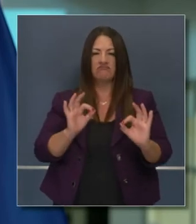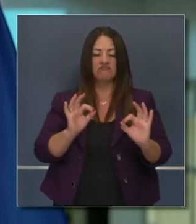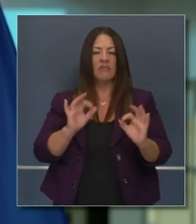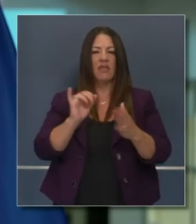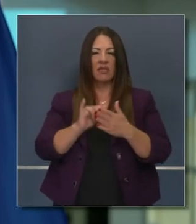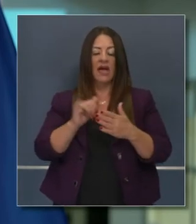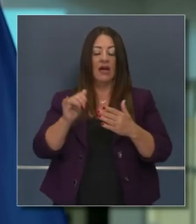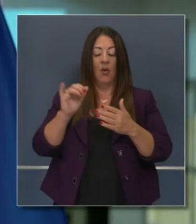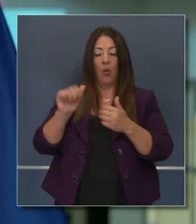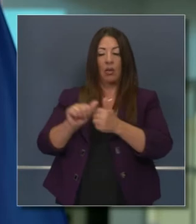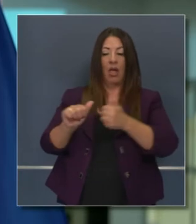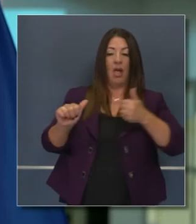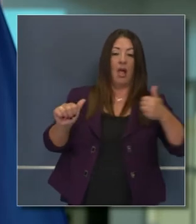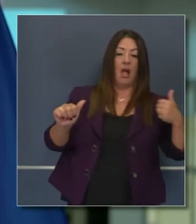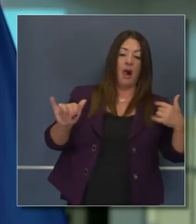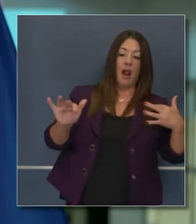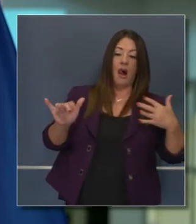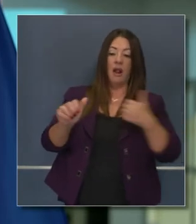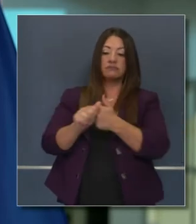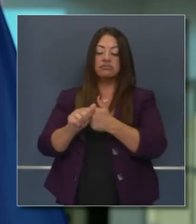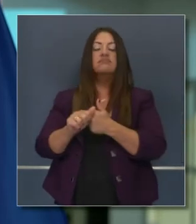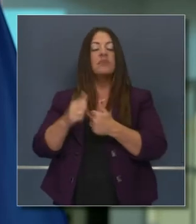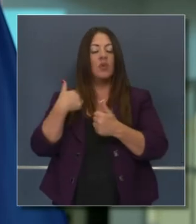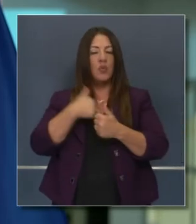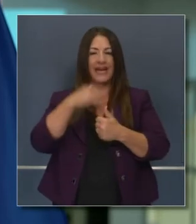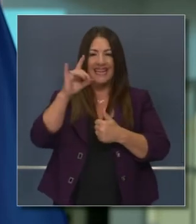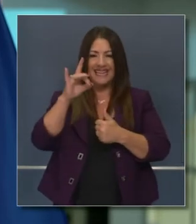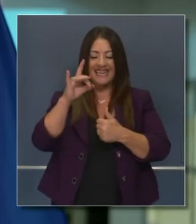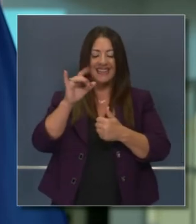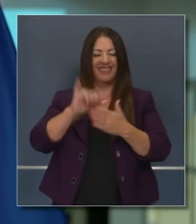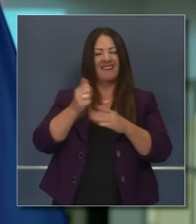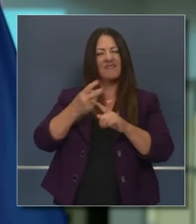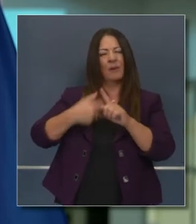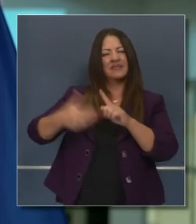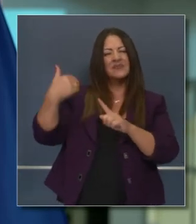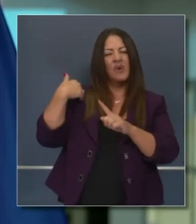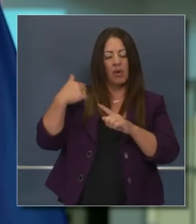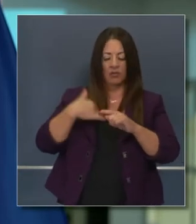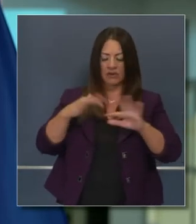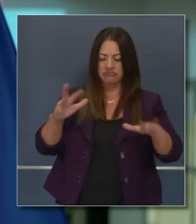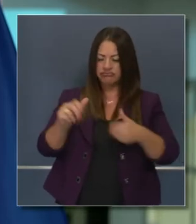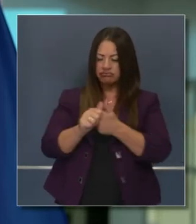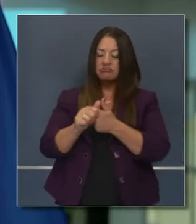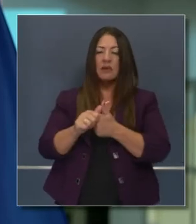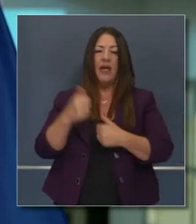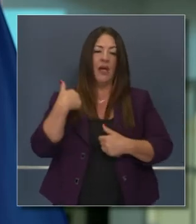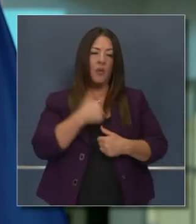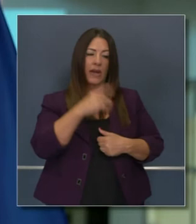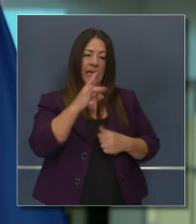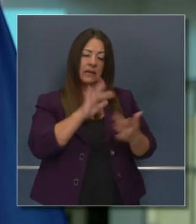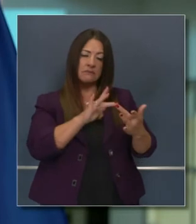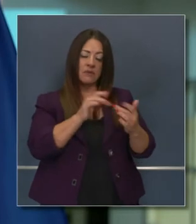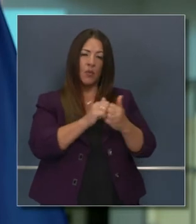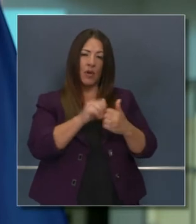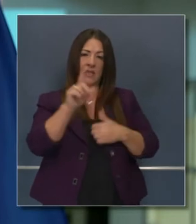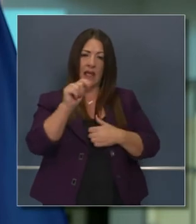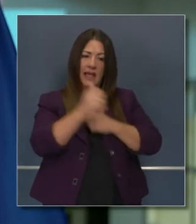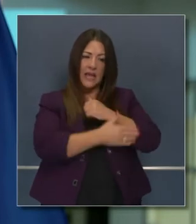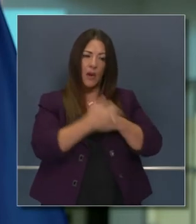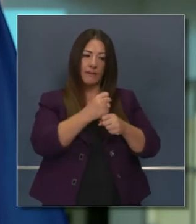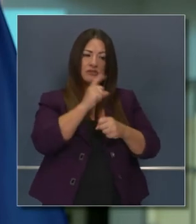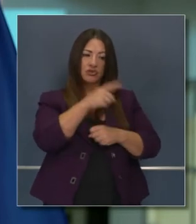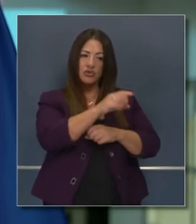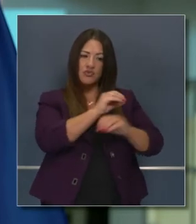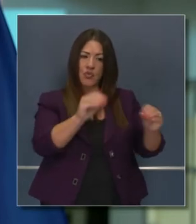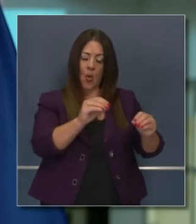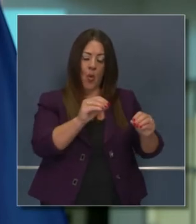confiados en que el retraso de casos está ya al día. Seguiremos trabajando con el condado de Los Ángeles para asegurarnos